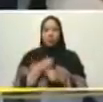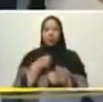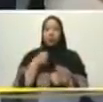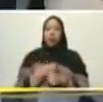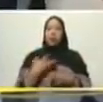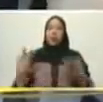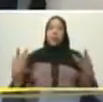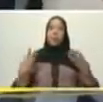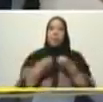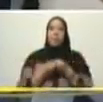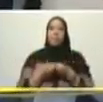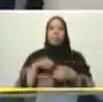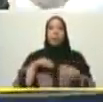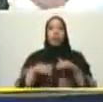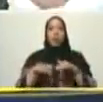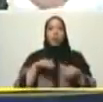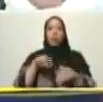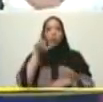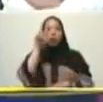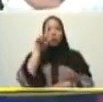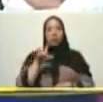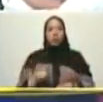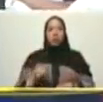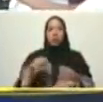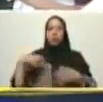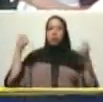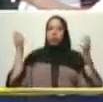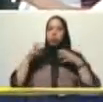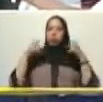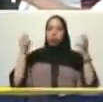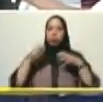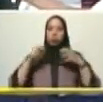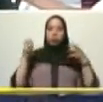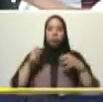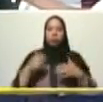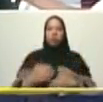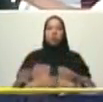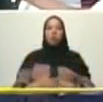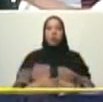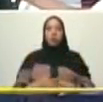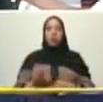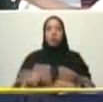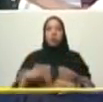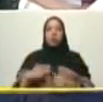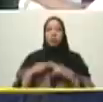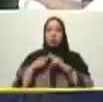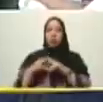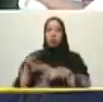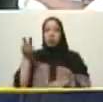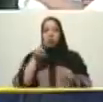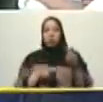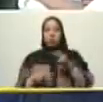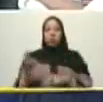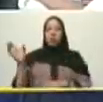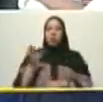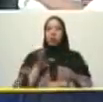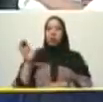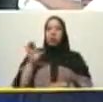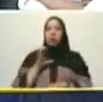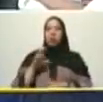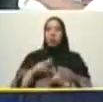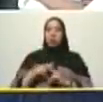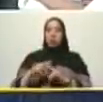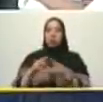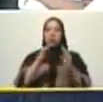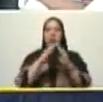todos los jueves como dice usted llueva truene o relampague vamos a estar en Caracas en cualquier rincón entregando